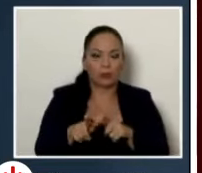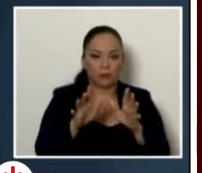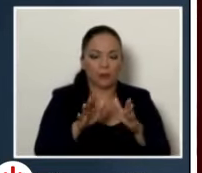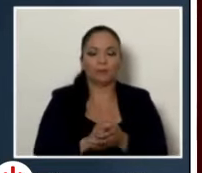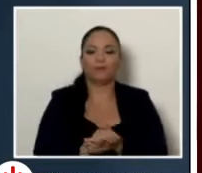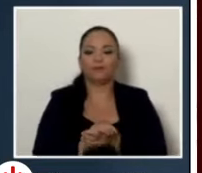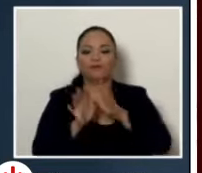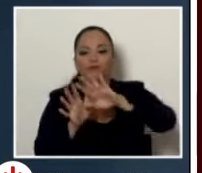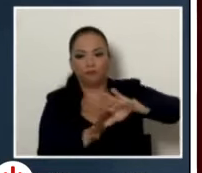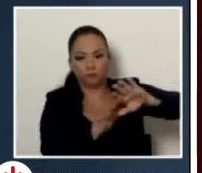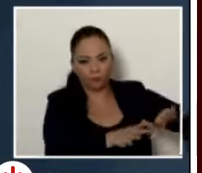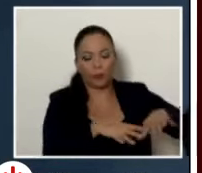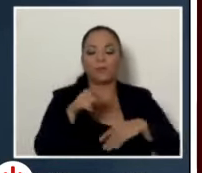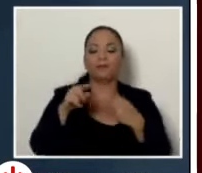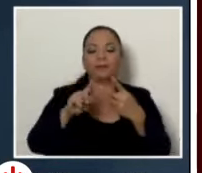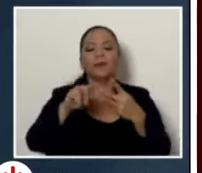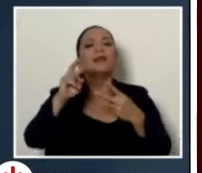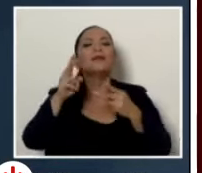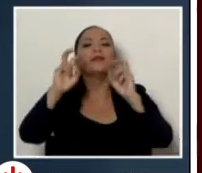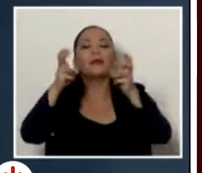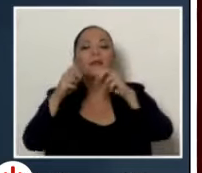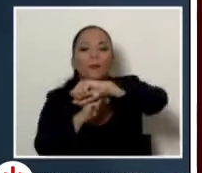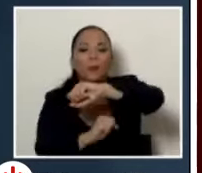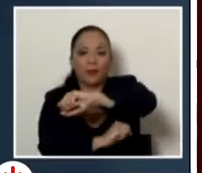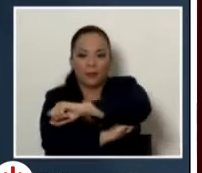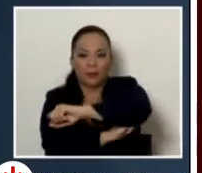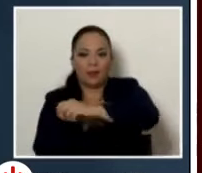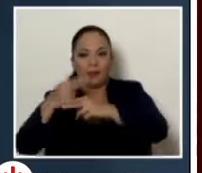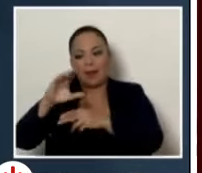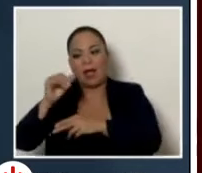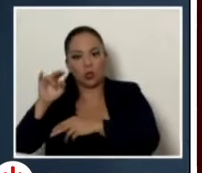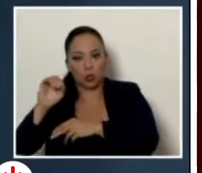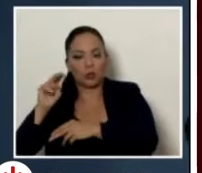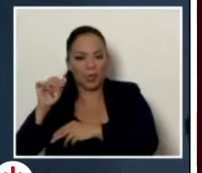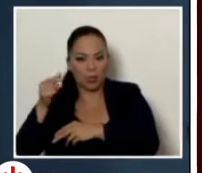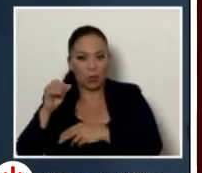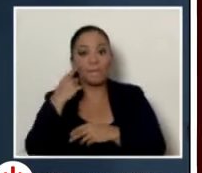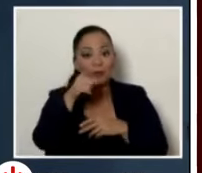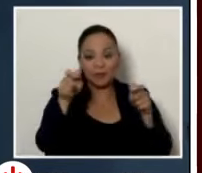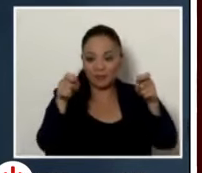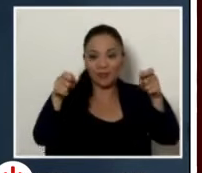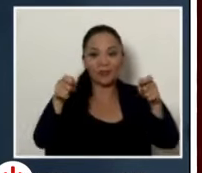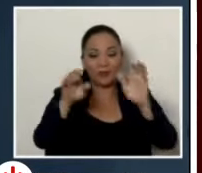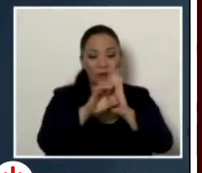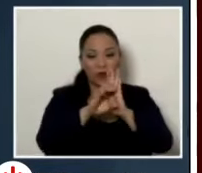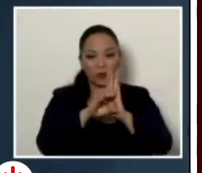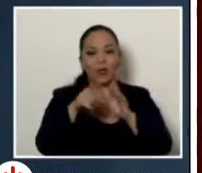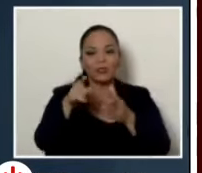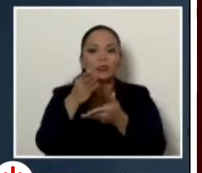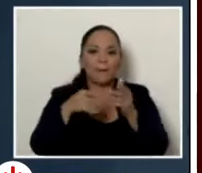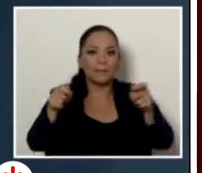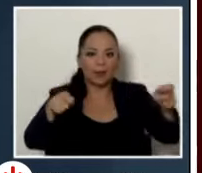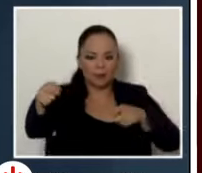un puente que lleva años y ocupa dos pedazos ese pedazo que usted enseñó es la mitad de lo que se ocupa se ocupa otro segmento